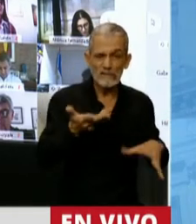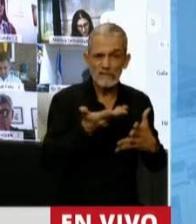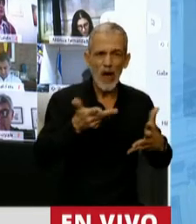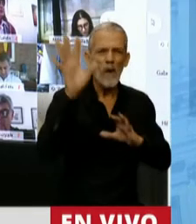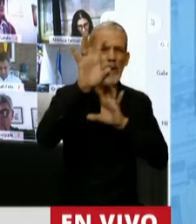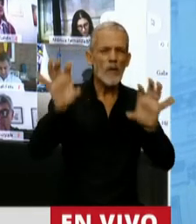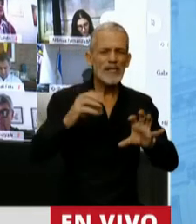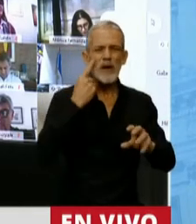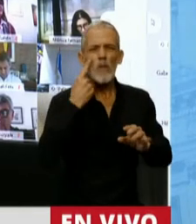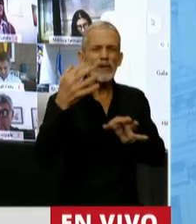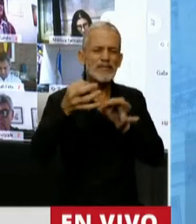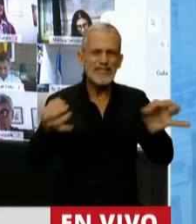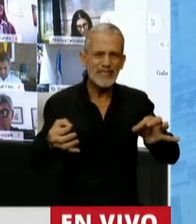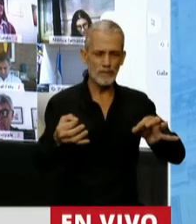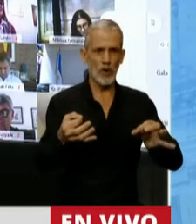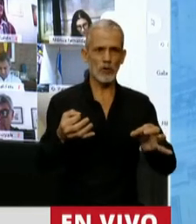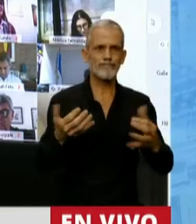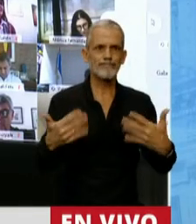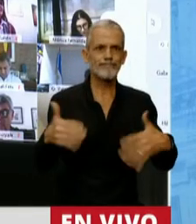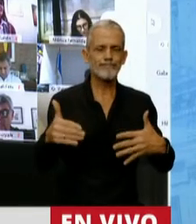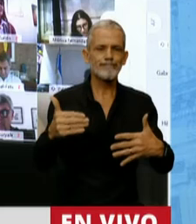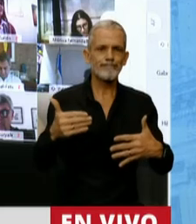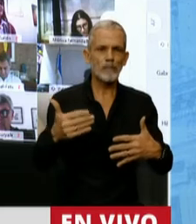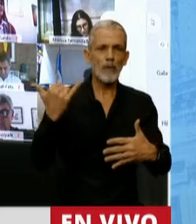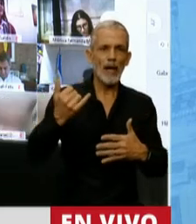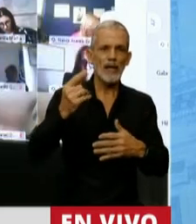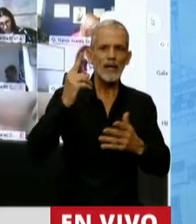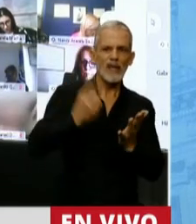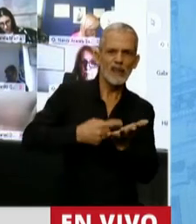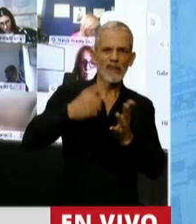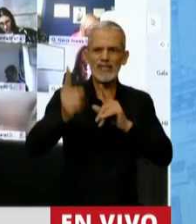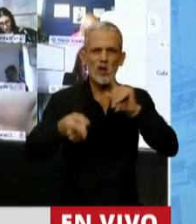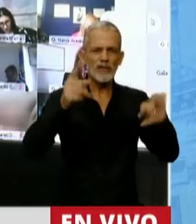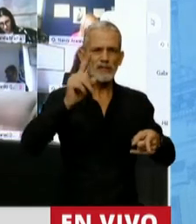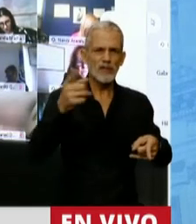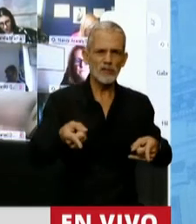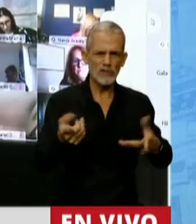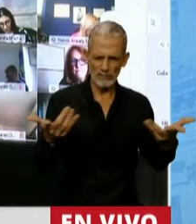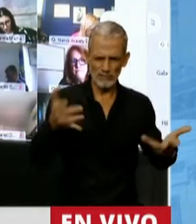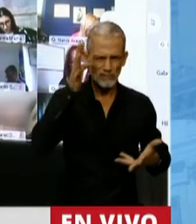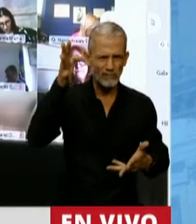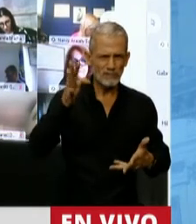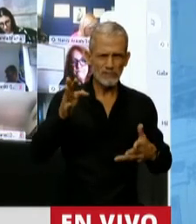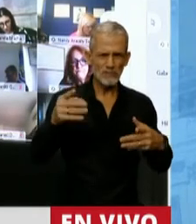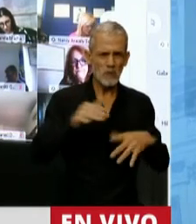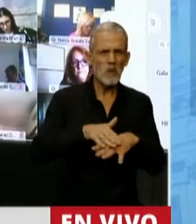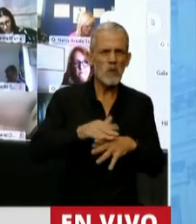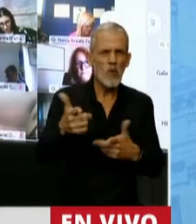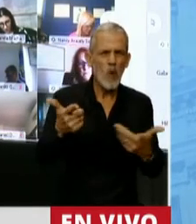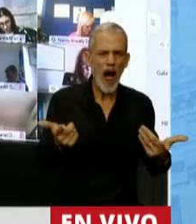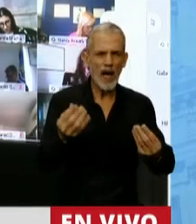provincias, municipios, comunas, que tomaron disposiciones y medidas absolutamente irracionales sin ninguna base